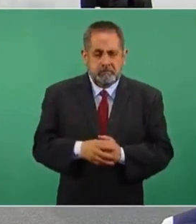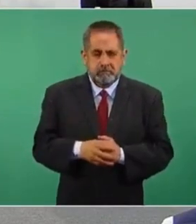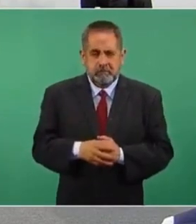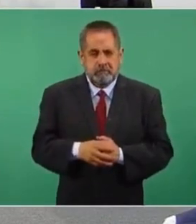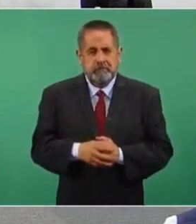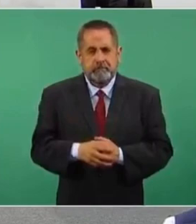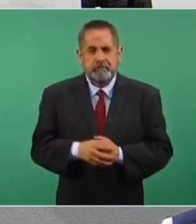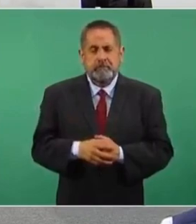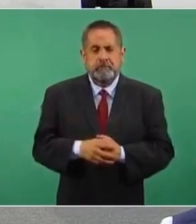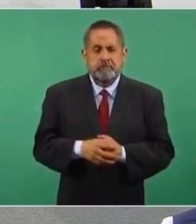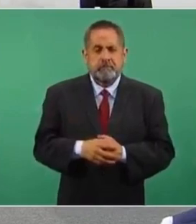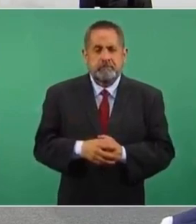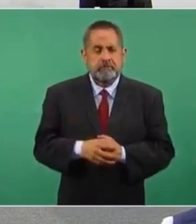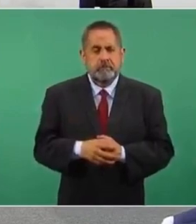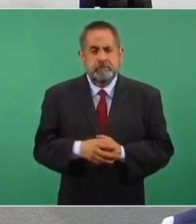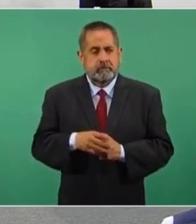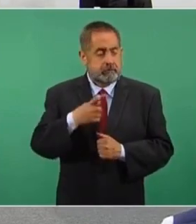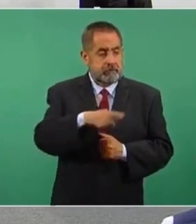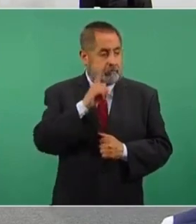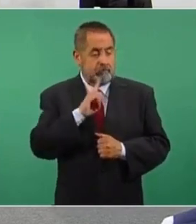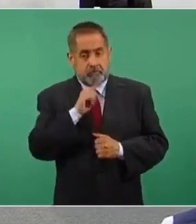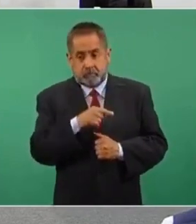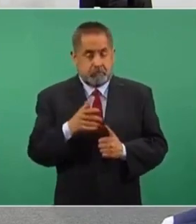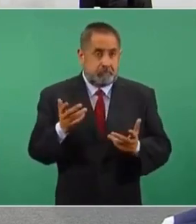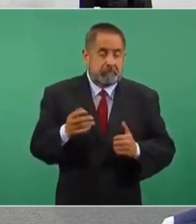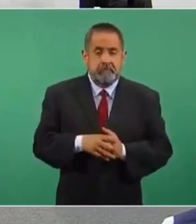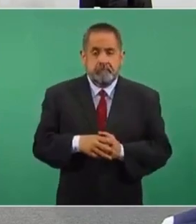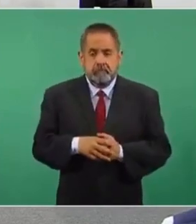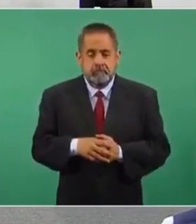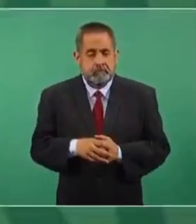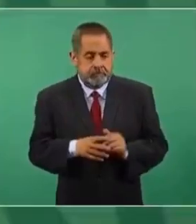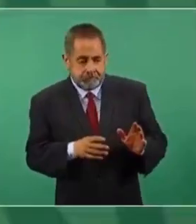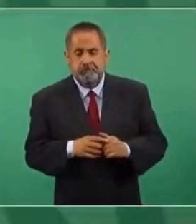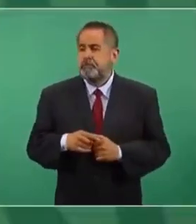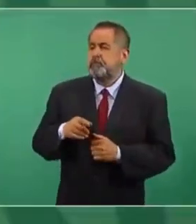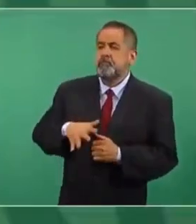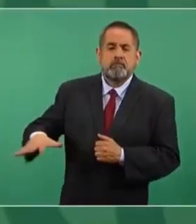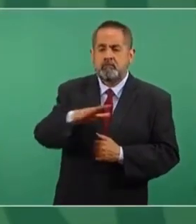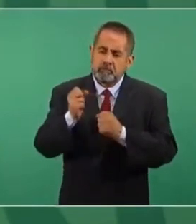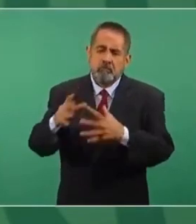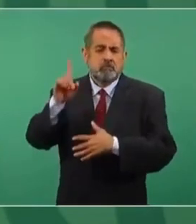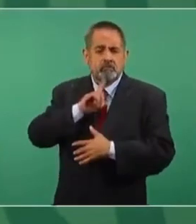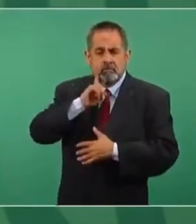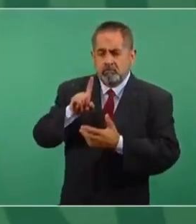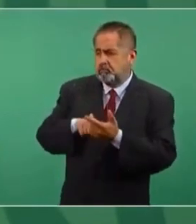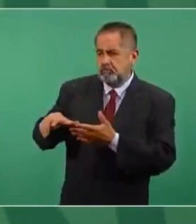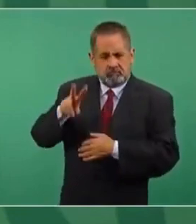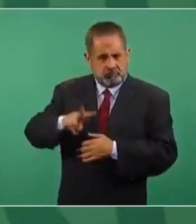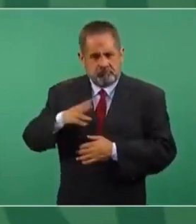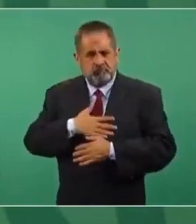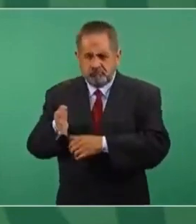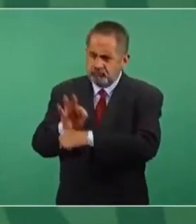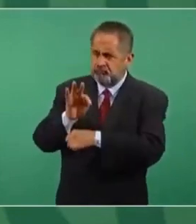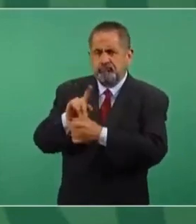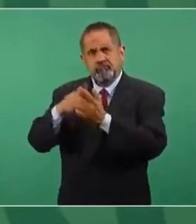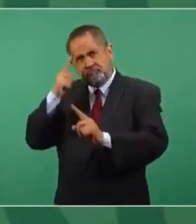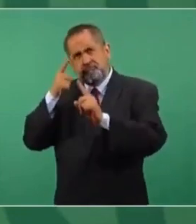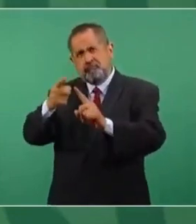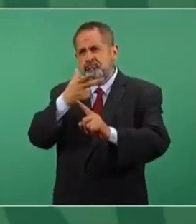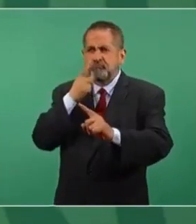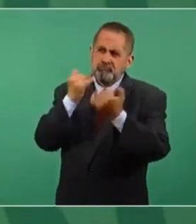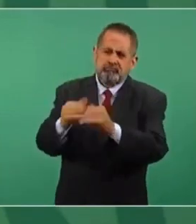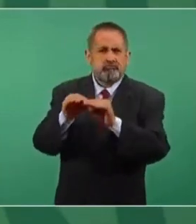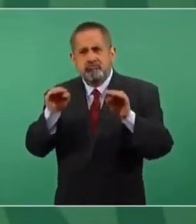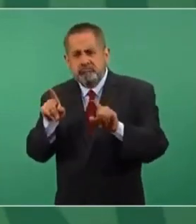mujeres que sinceramente defienden la causa de la